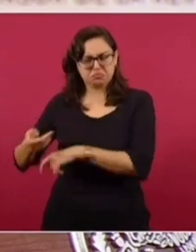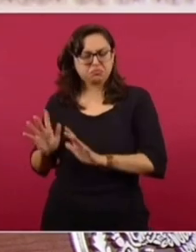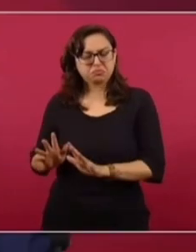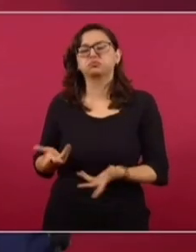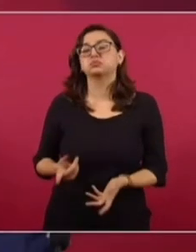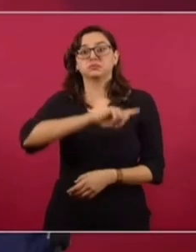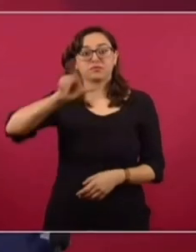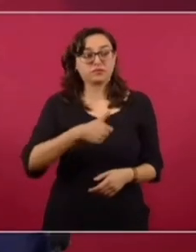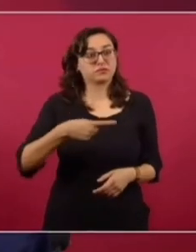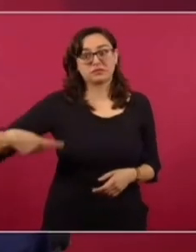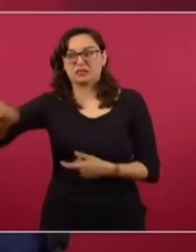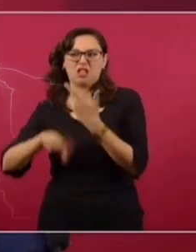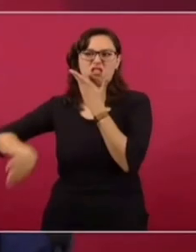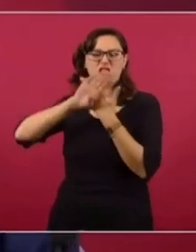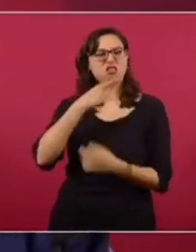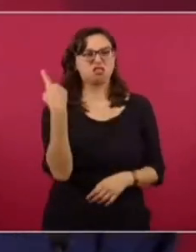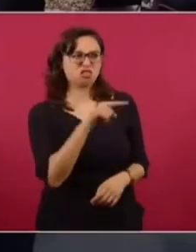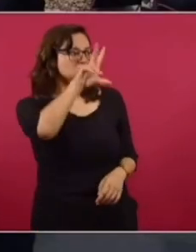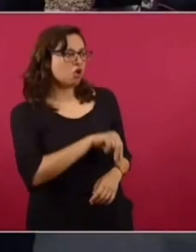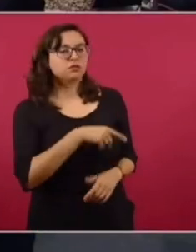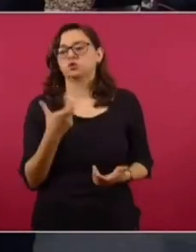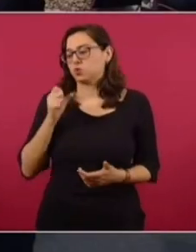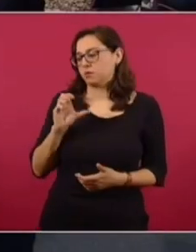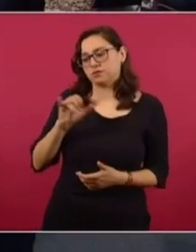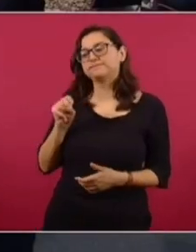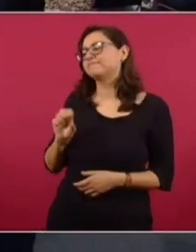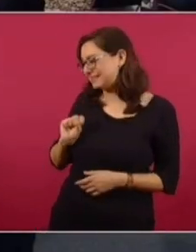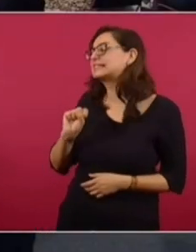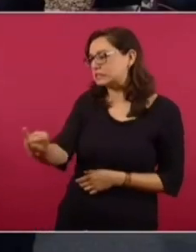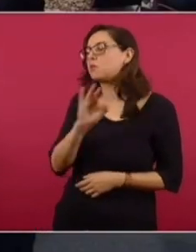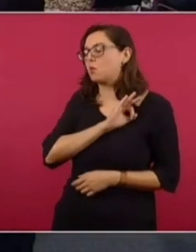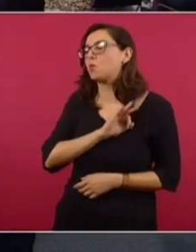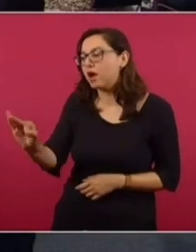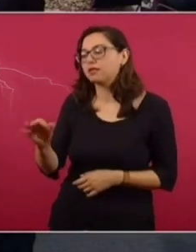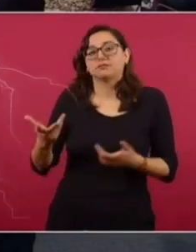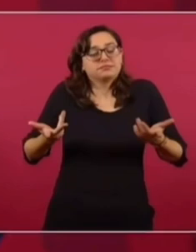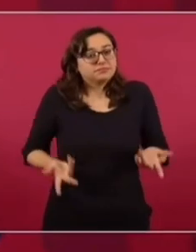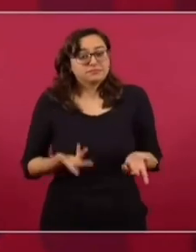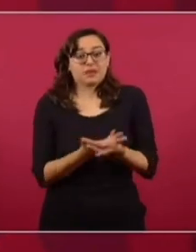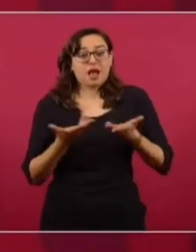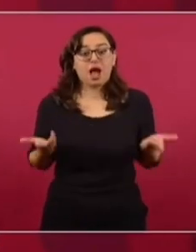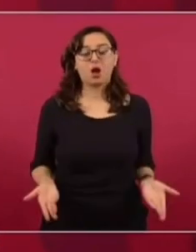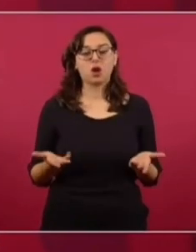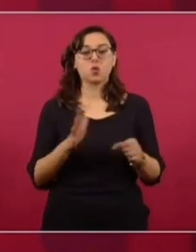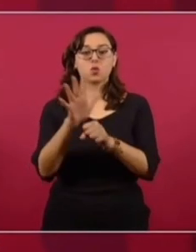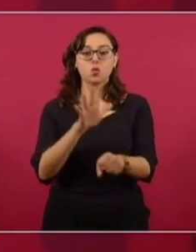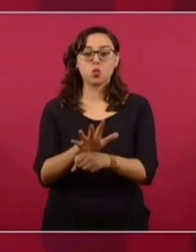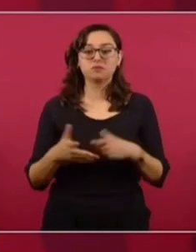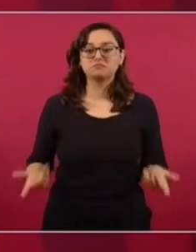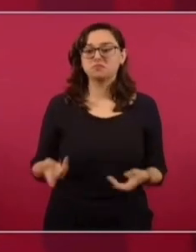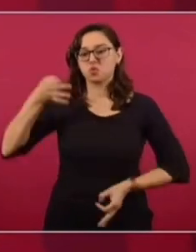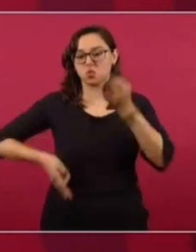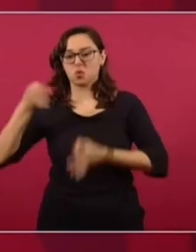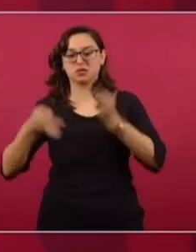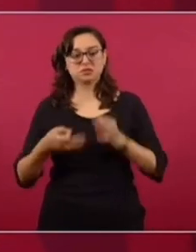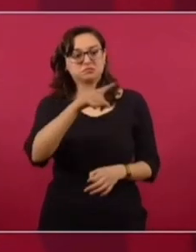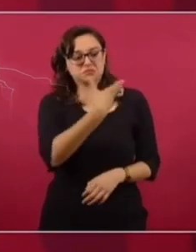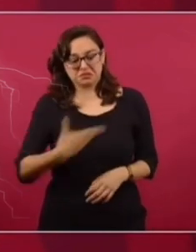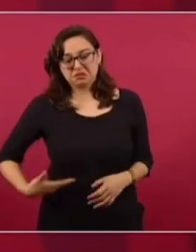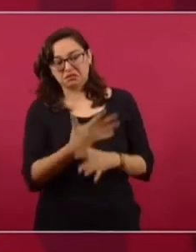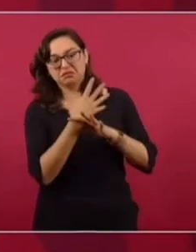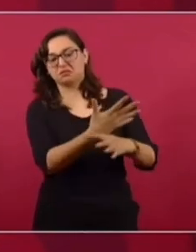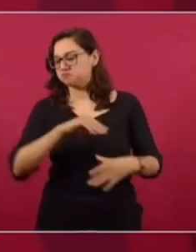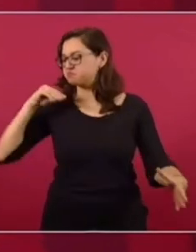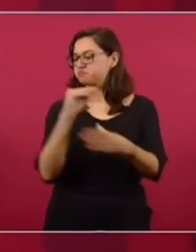impugnaron. Y ahora, de acuerdo al criterio que se está aplicando, no se toma en cuenta ese